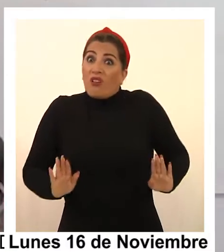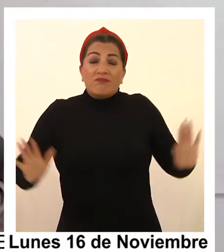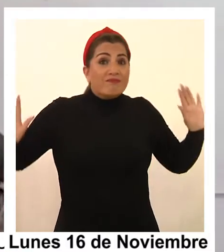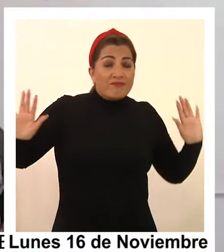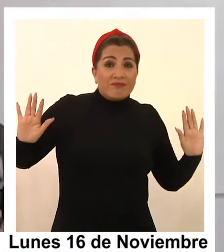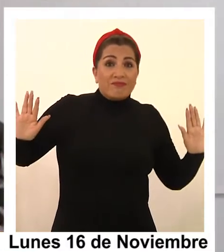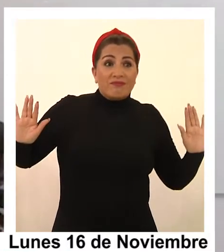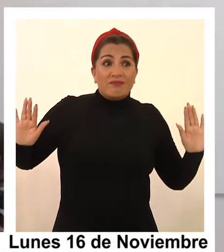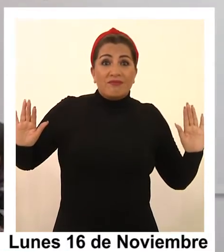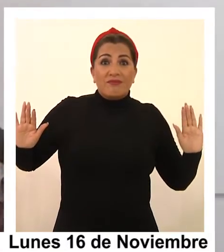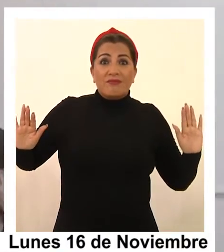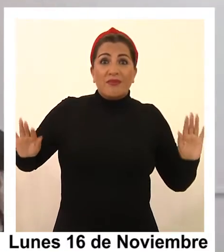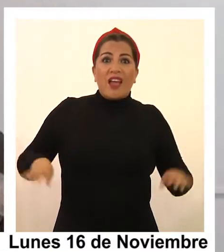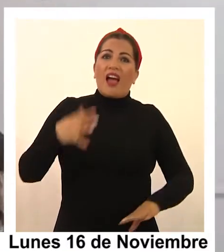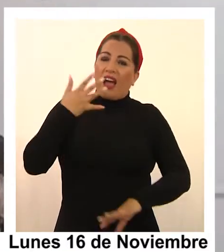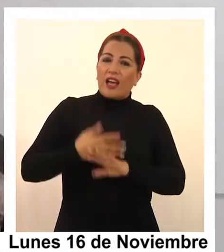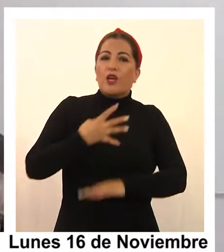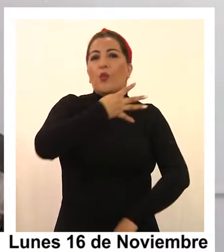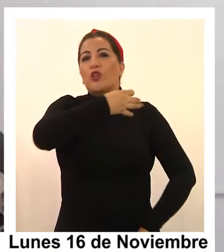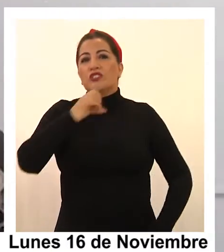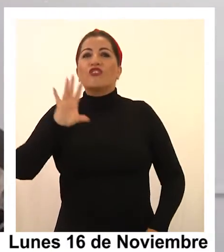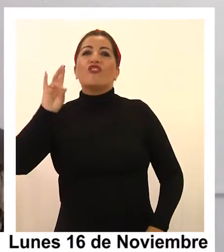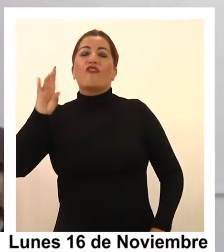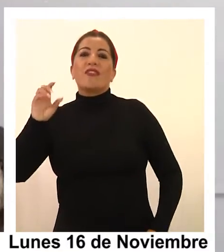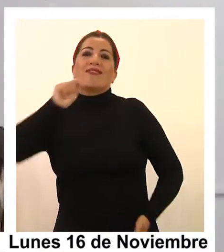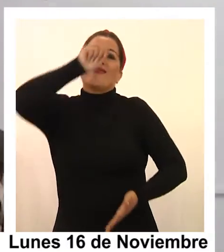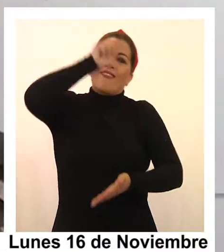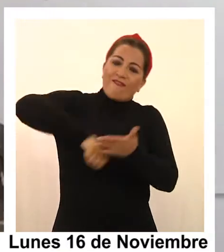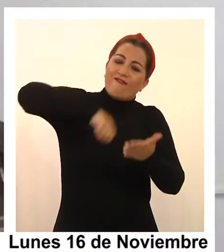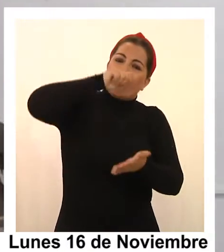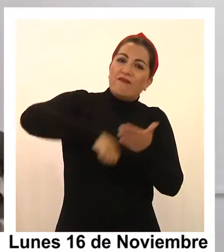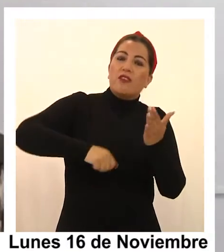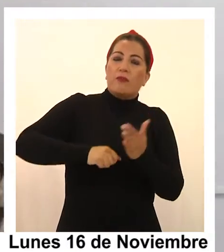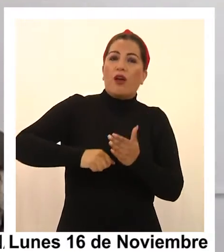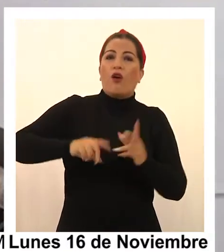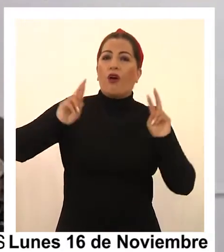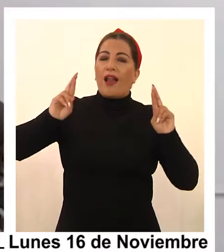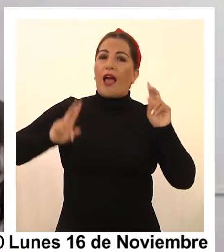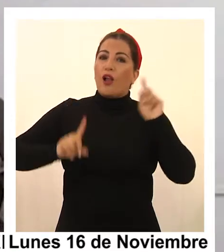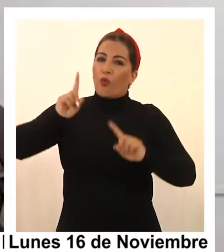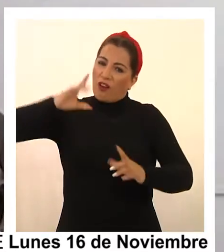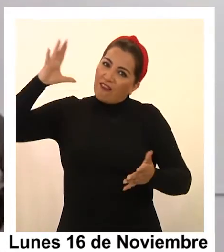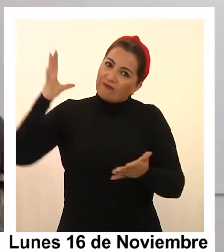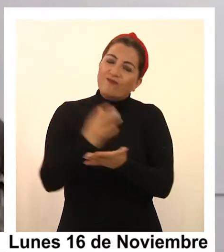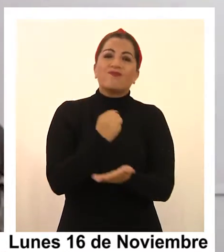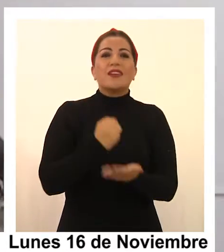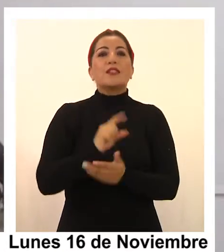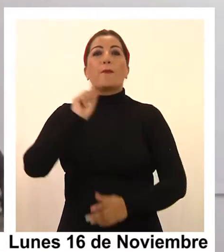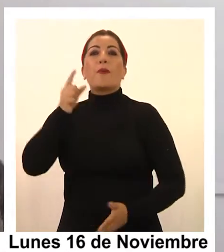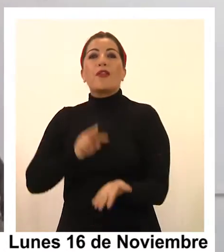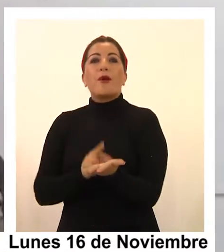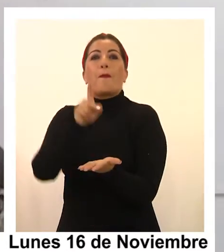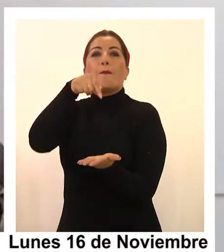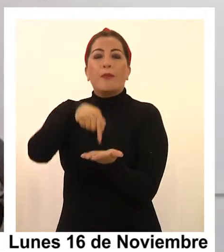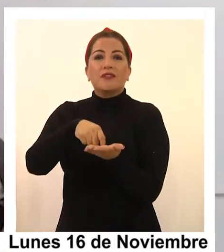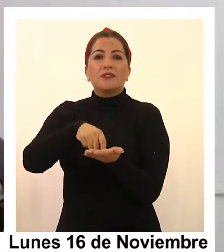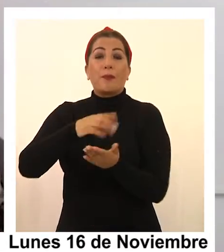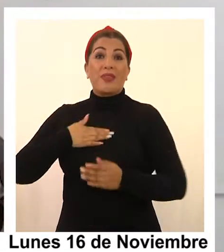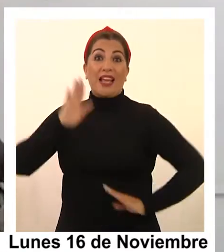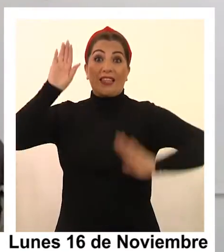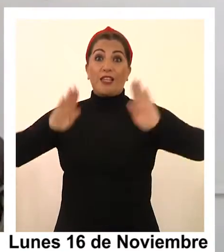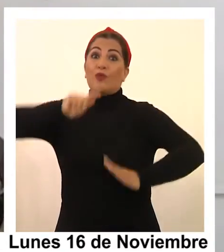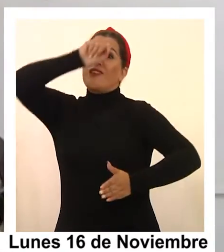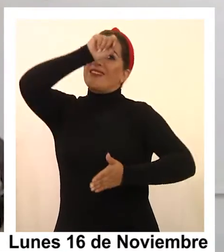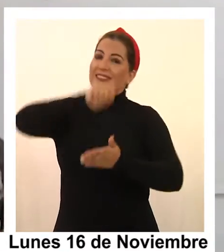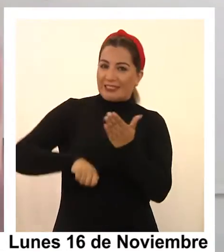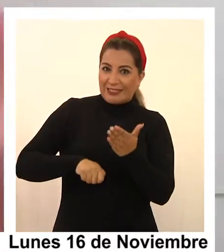patrocinantes, y si no, bueno, llegaremos a los 490 firmas, que no tengo duda alguna que lo vamos a poder lograr. Así que